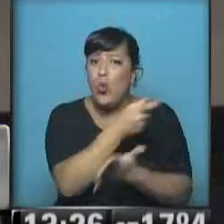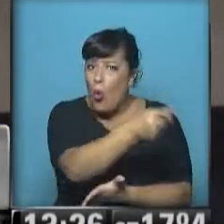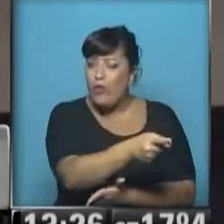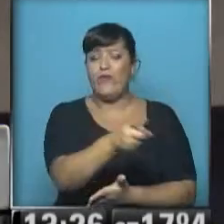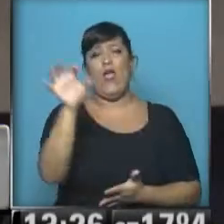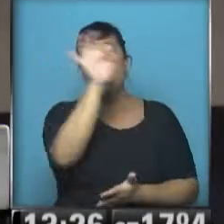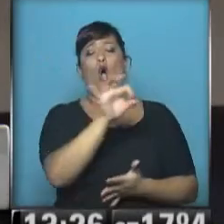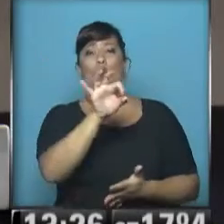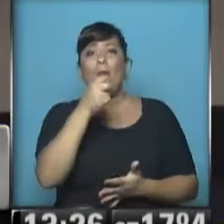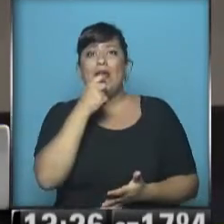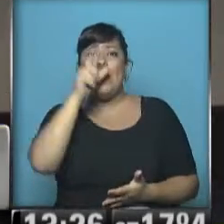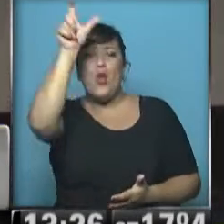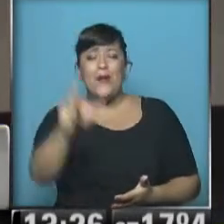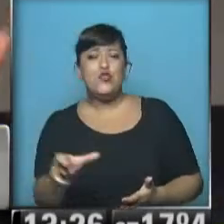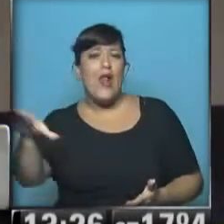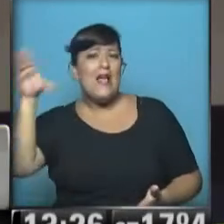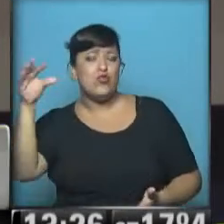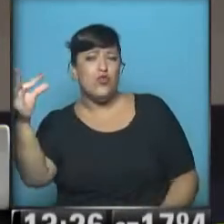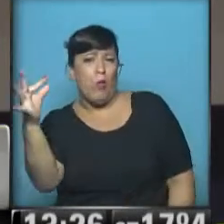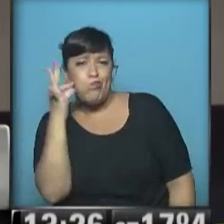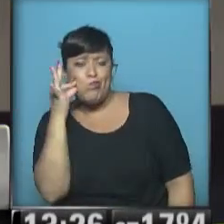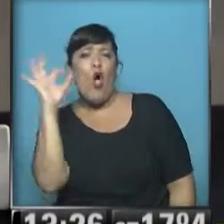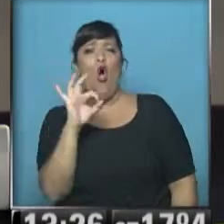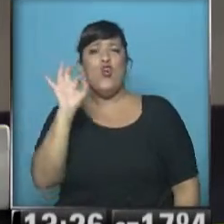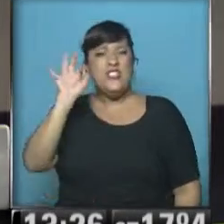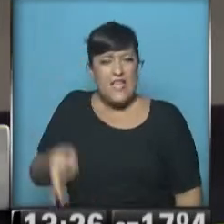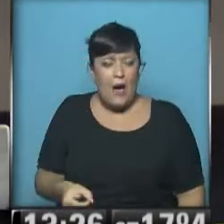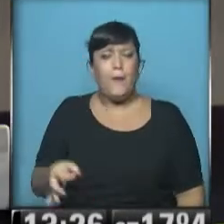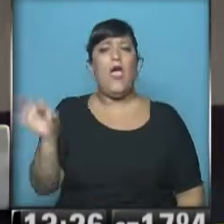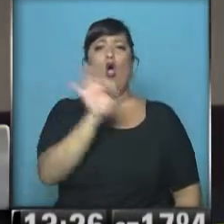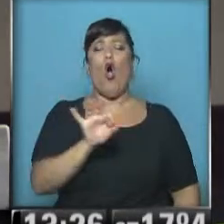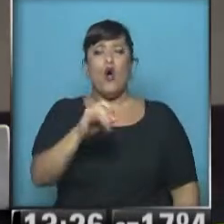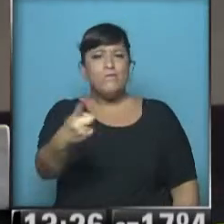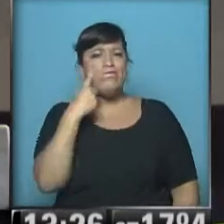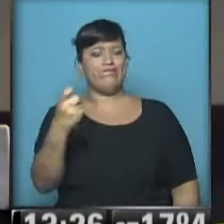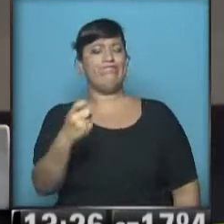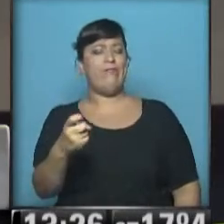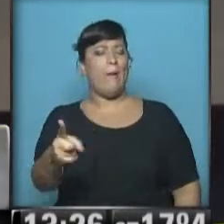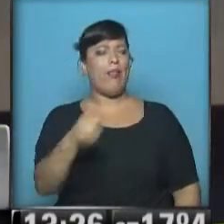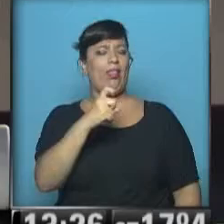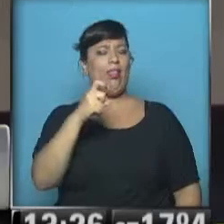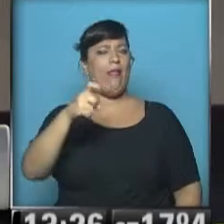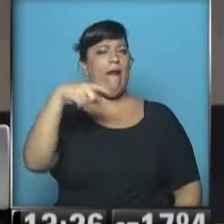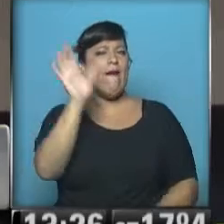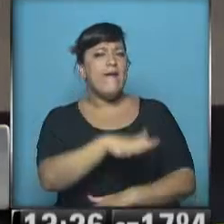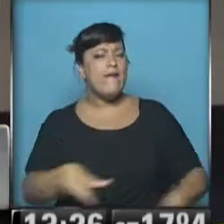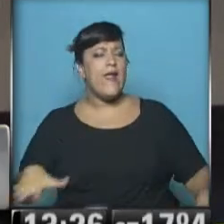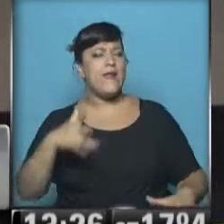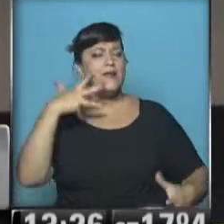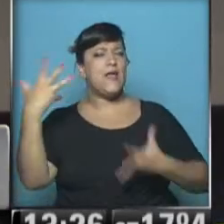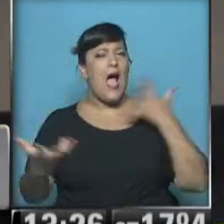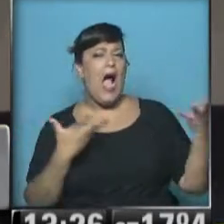quien está escuchando, quien sabe de alguien, quien se dio cuenta porque vio a los chiquitos en una situación